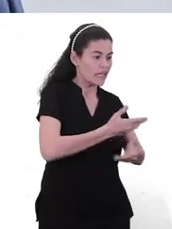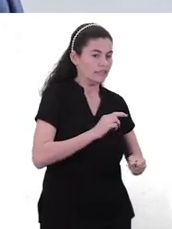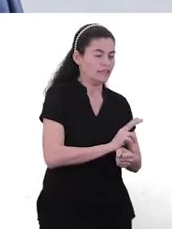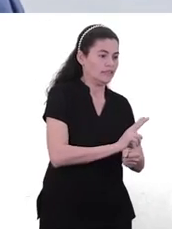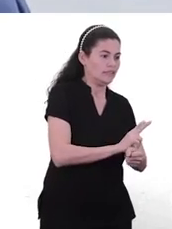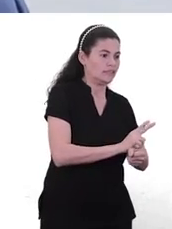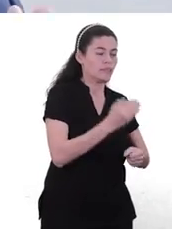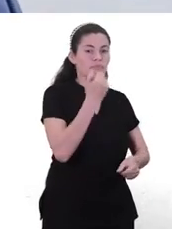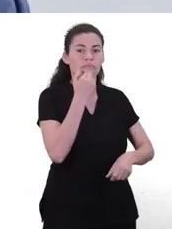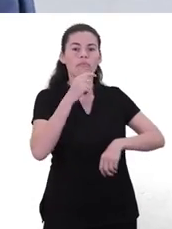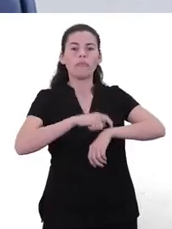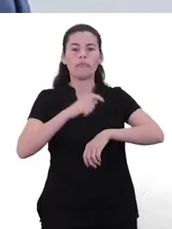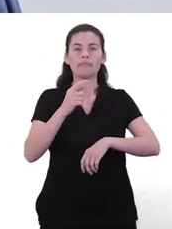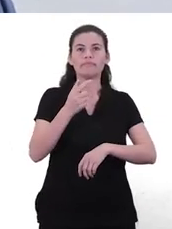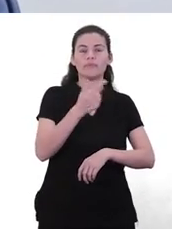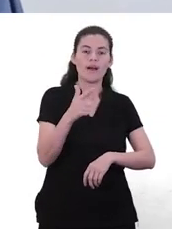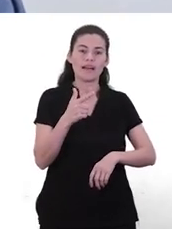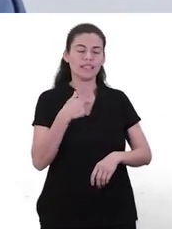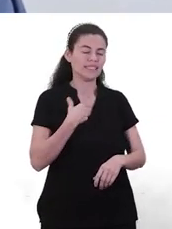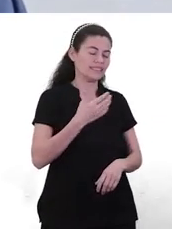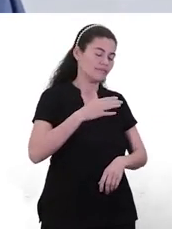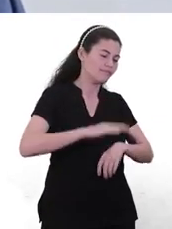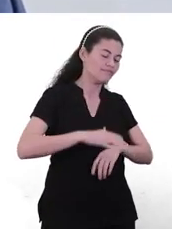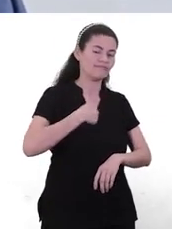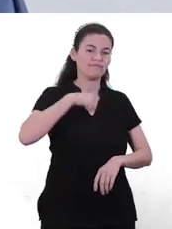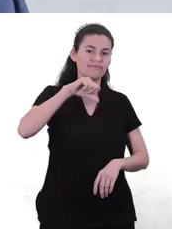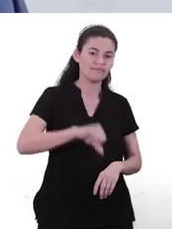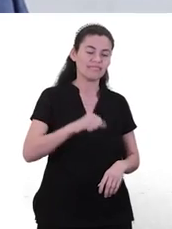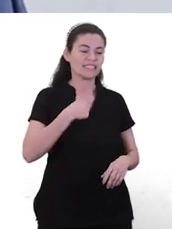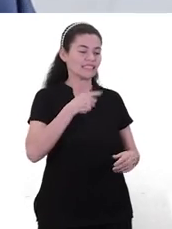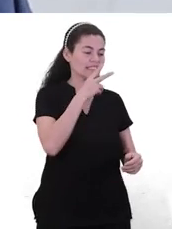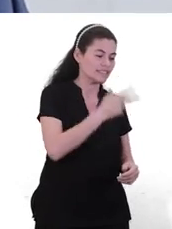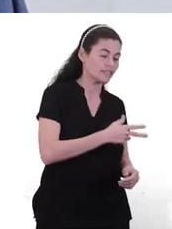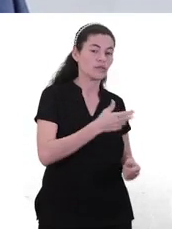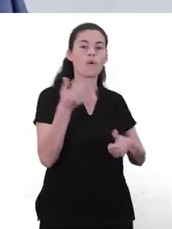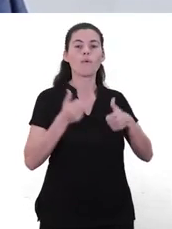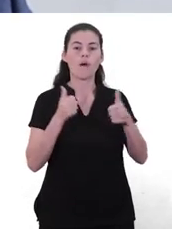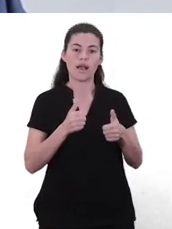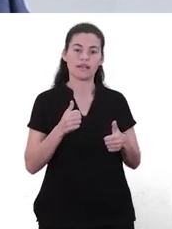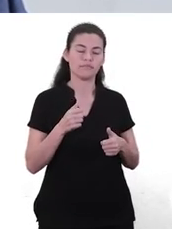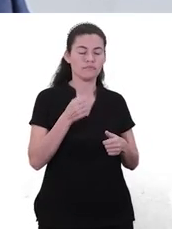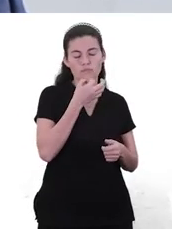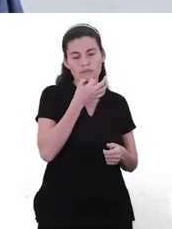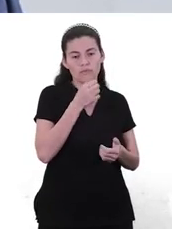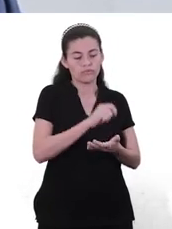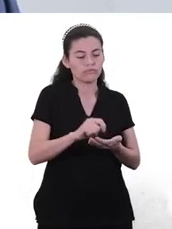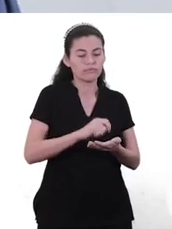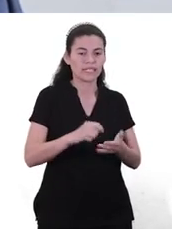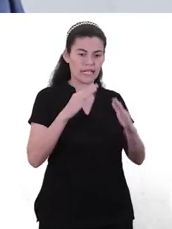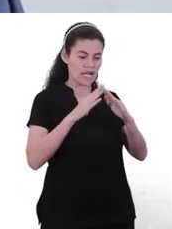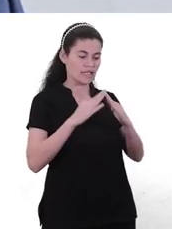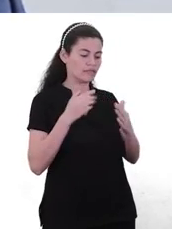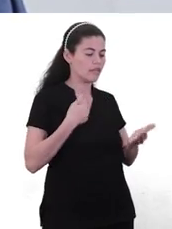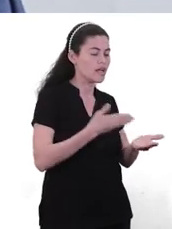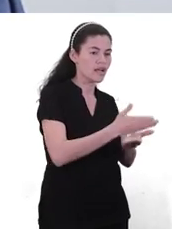responsabilidad y cuando está poco tiempo siente culpa muchas veces, ¿verdad? Entonces, cuando uno va a acompañar a hacer la tarea, por ejemplo, en la casa,